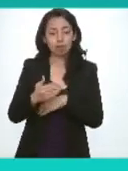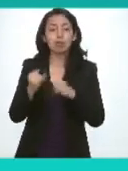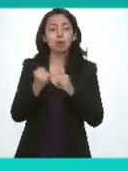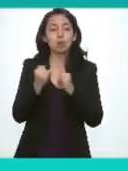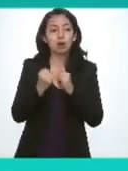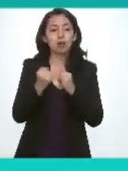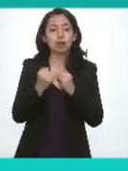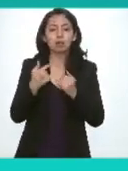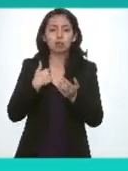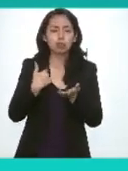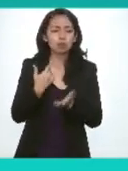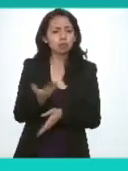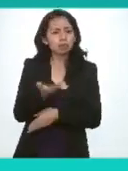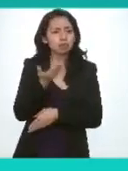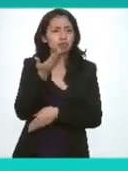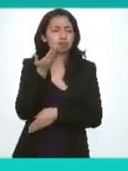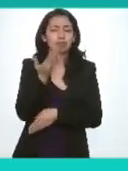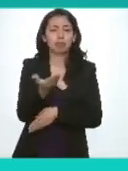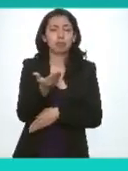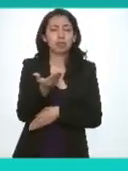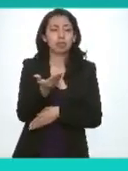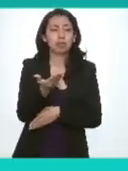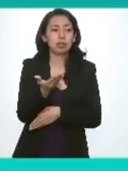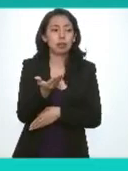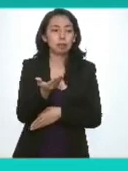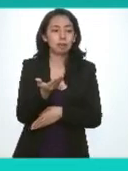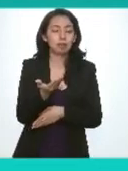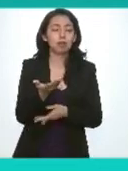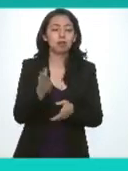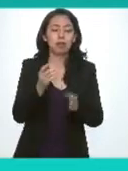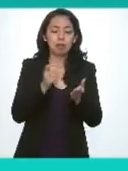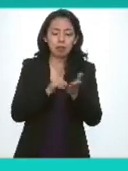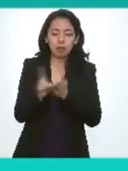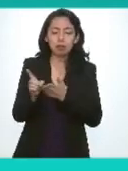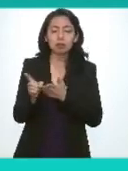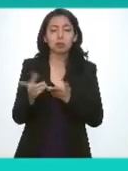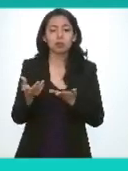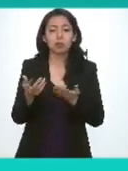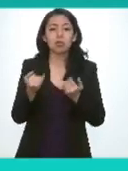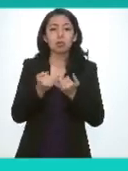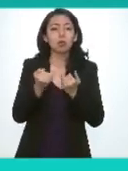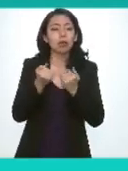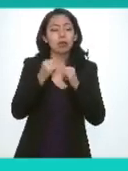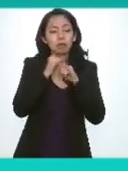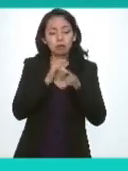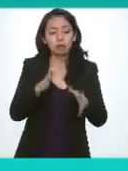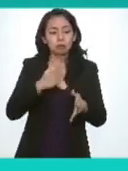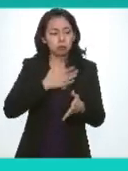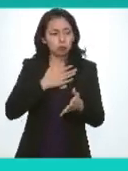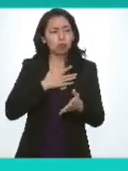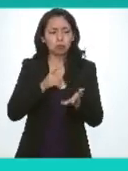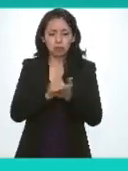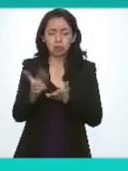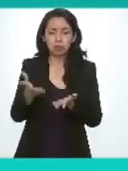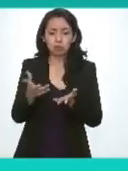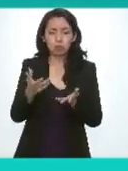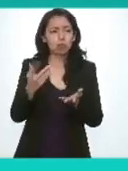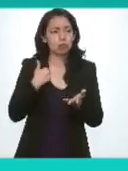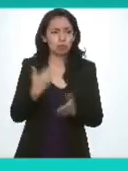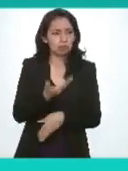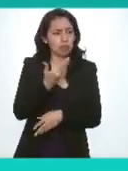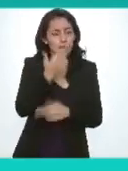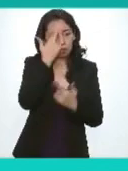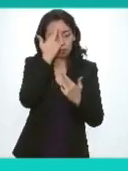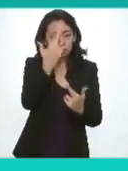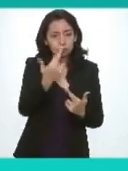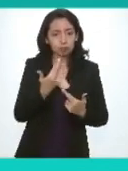puede exigir y principalmente por medio del derecho a la autodeterminación informativa pues un respeto